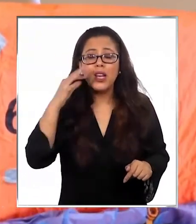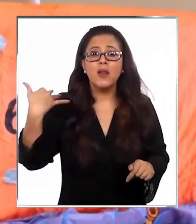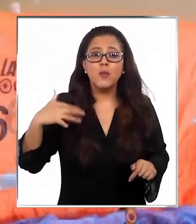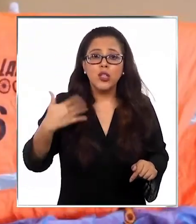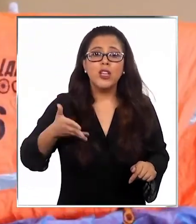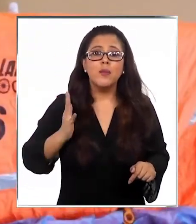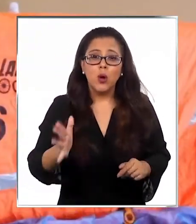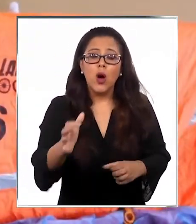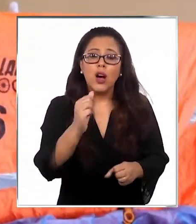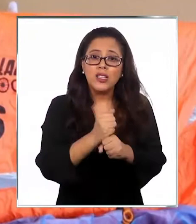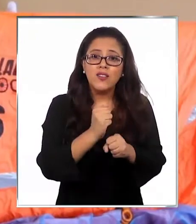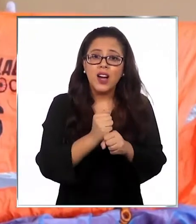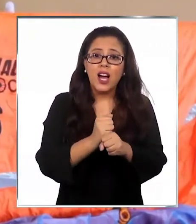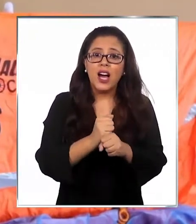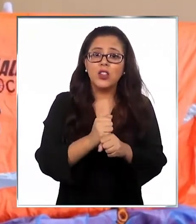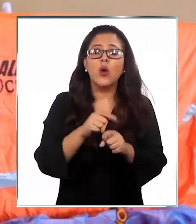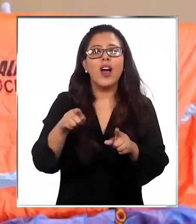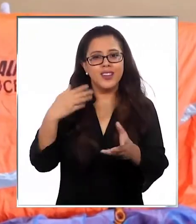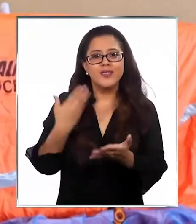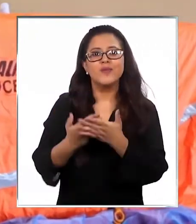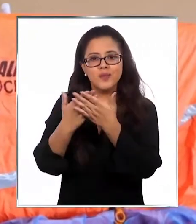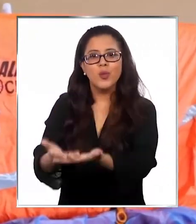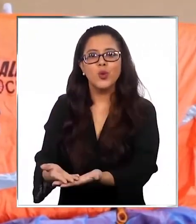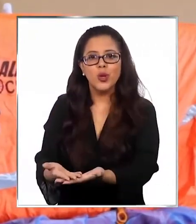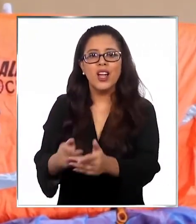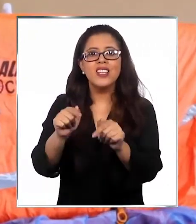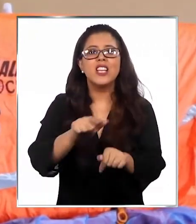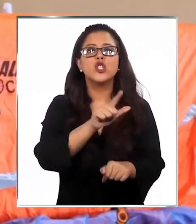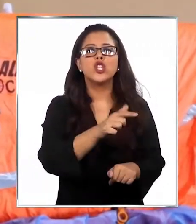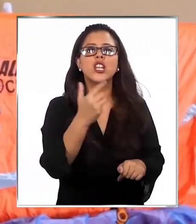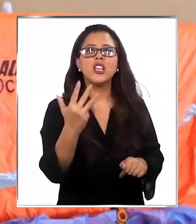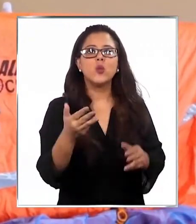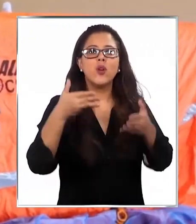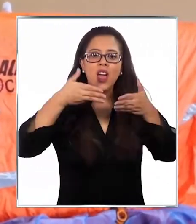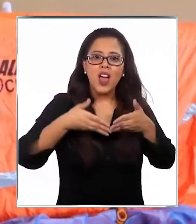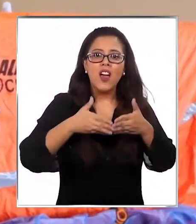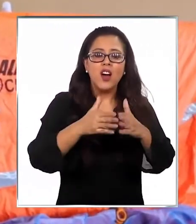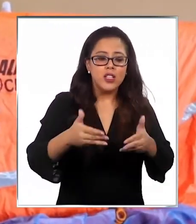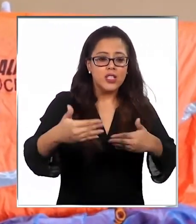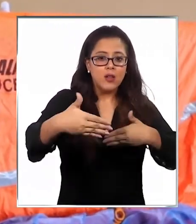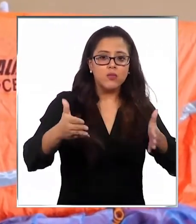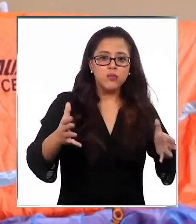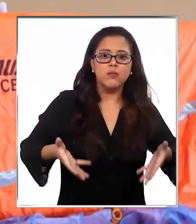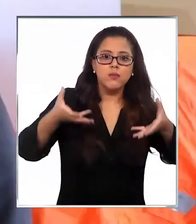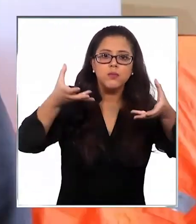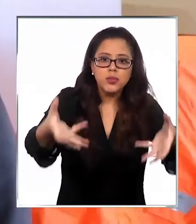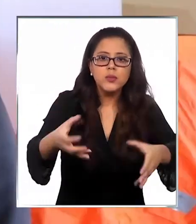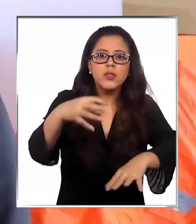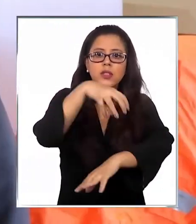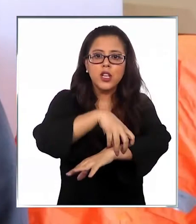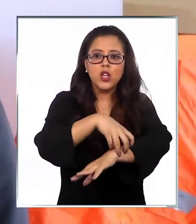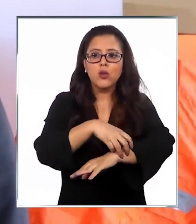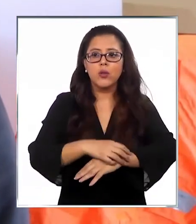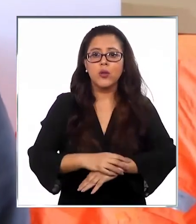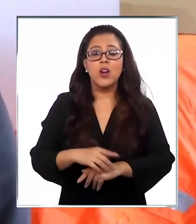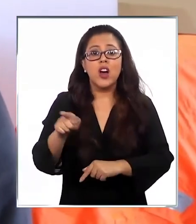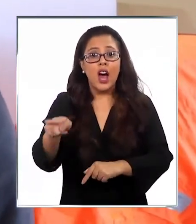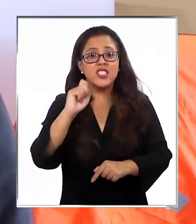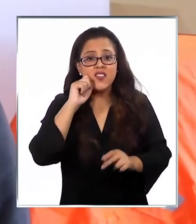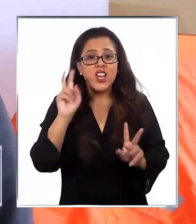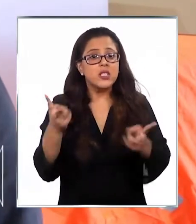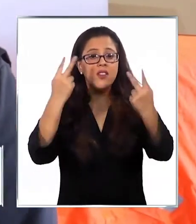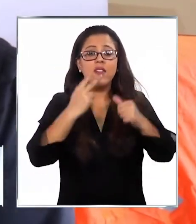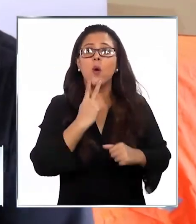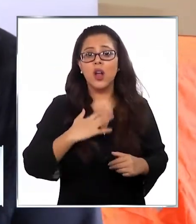trabajando y optaron a postular este proyecto. Son 79 balsas que se entregaron a nivel regional. El que tenga una balsa tiene la segunda